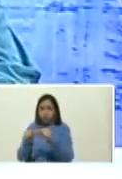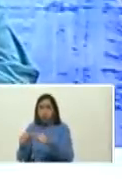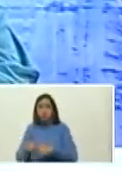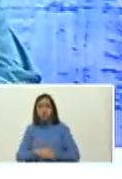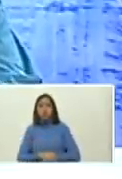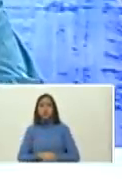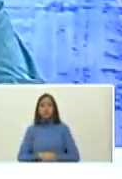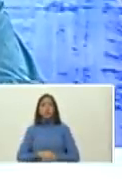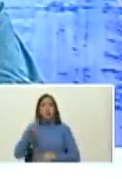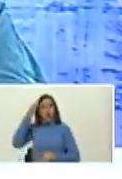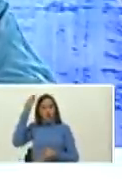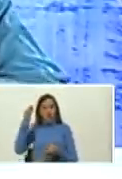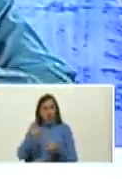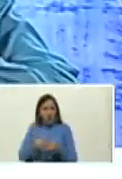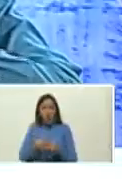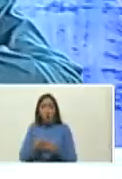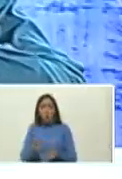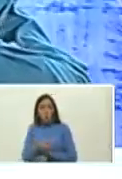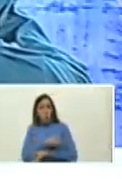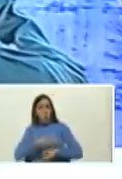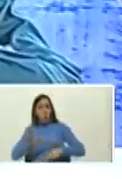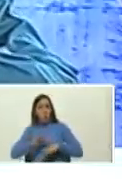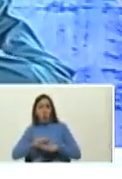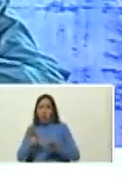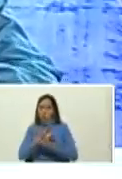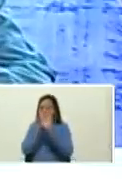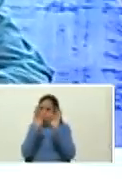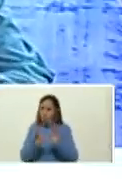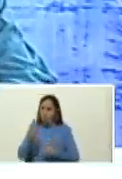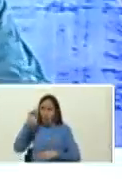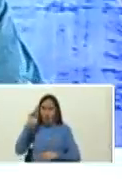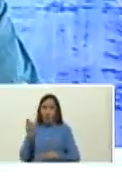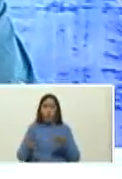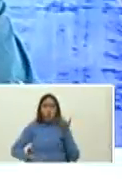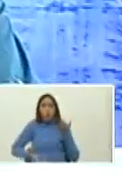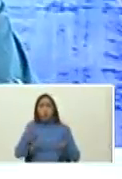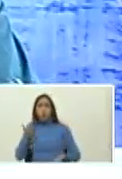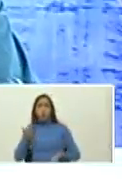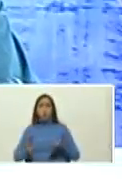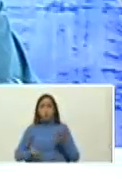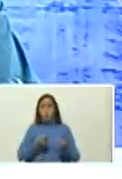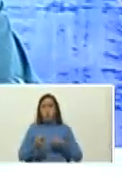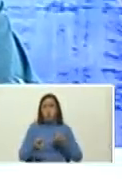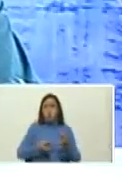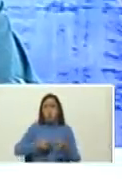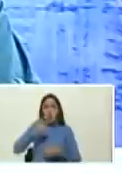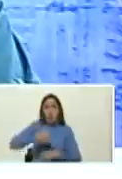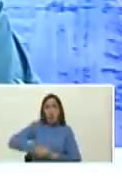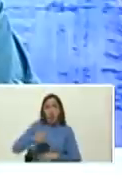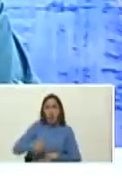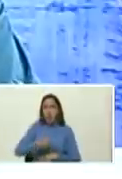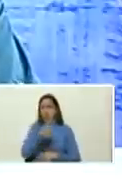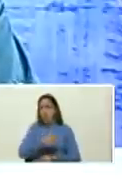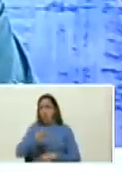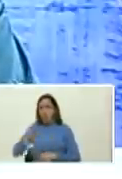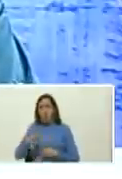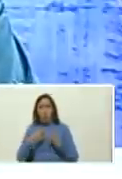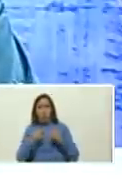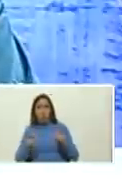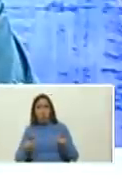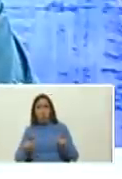y creo que en general fue correcto porque fue un método que respetó el equilibrio entre la necesidad de la libertad